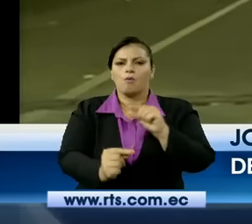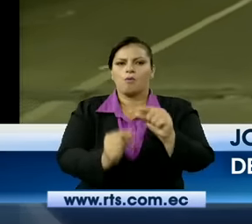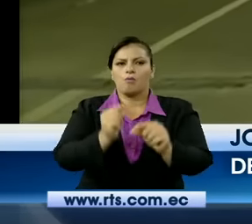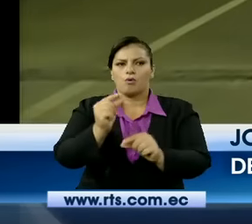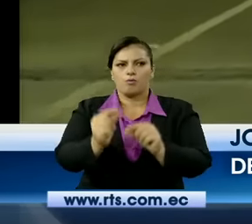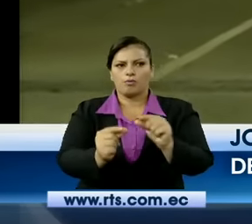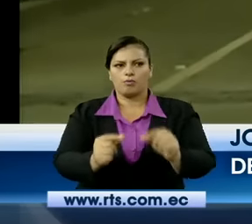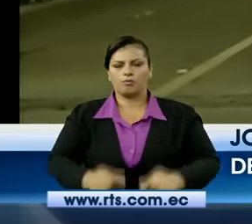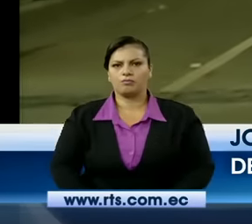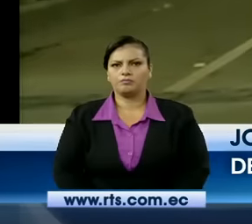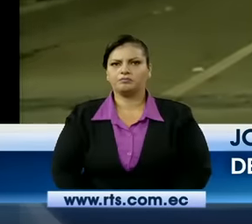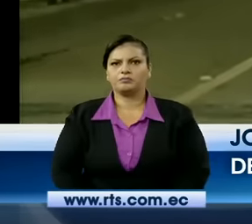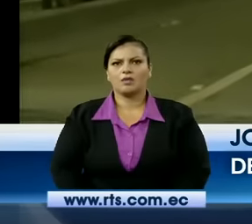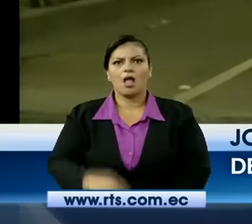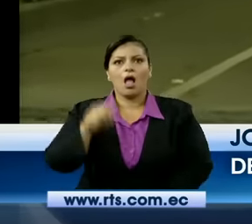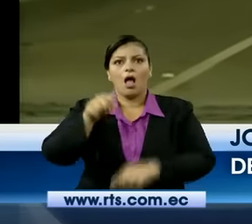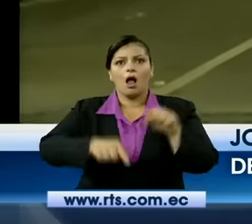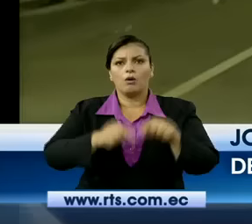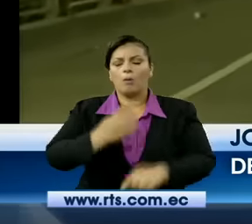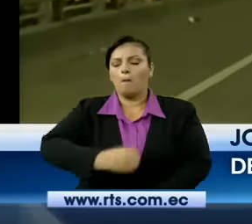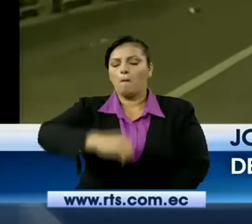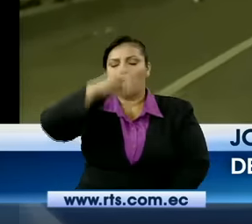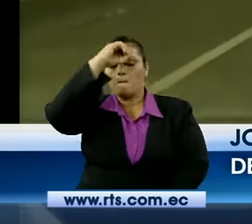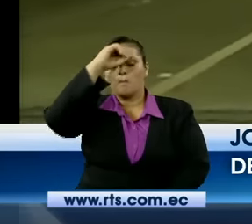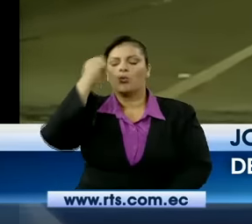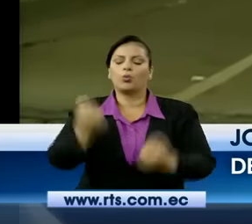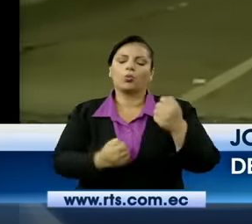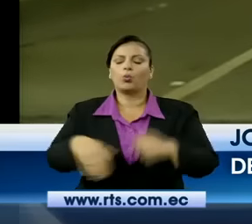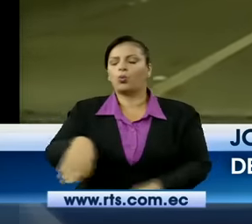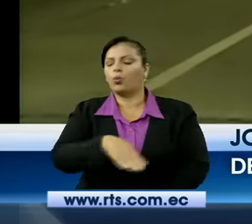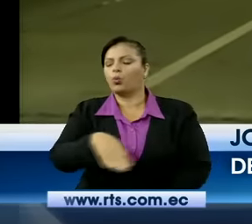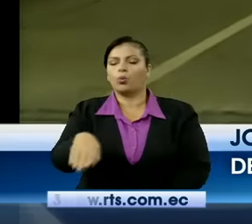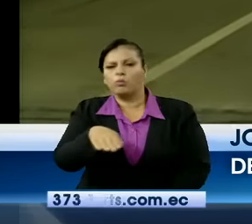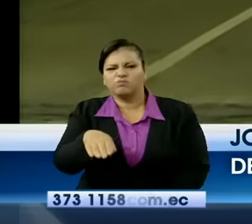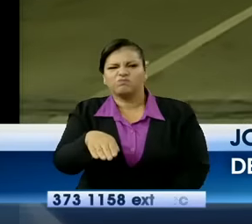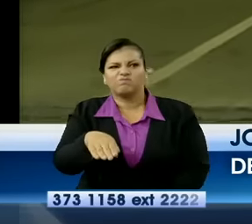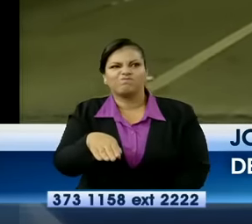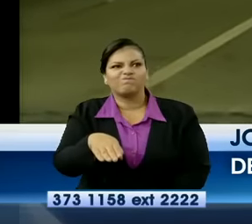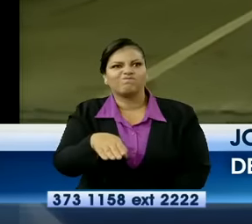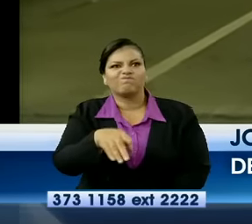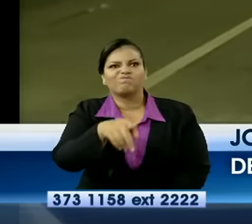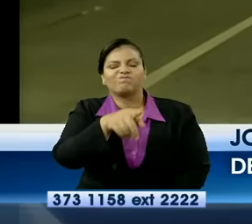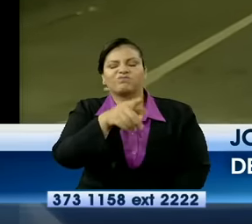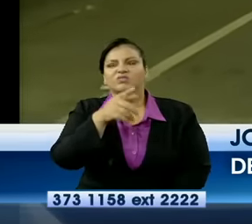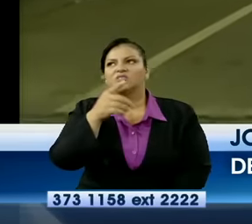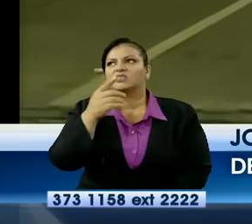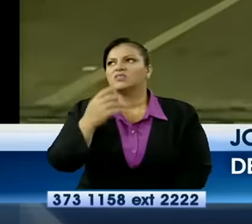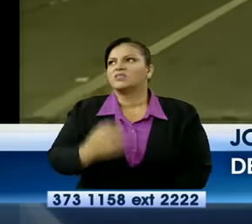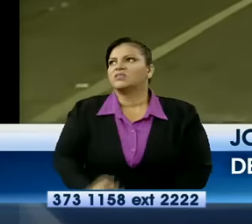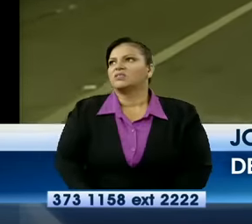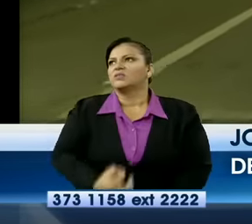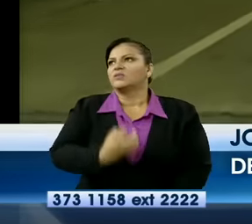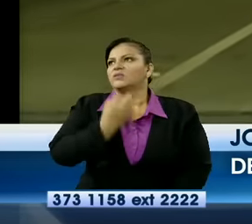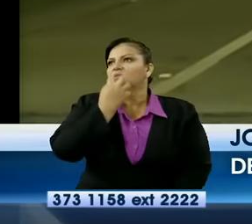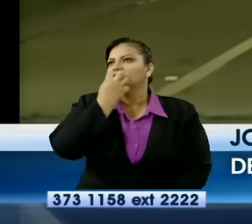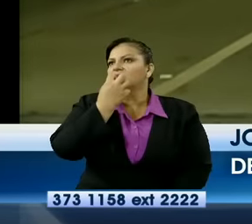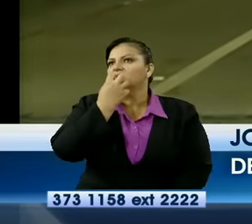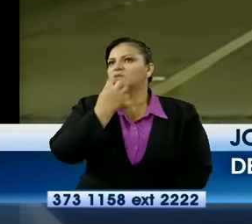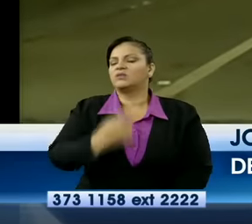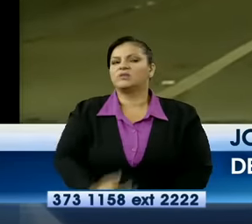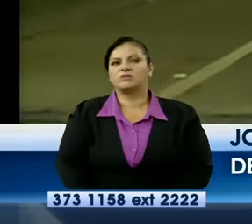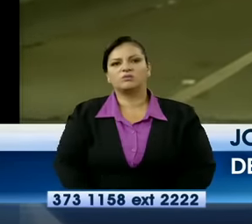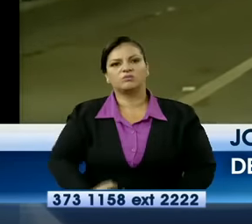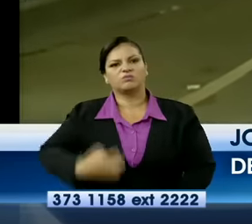conductores por la cual, por dicha situación, eran sus reclamos. El desconocimiento de por qué